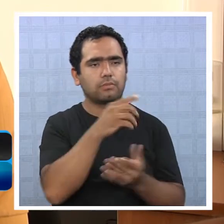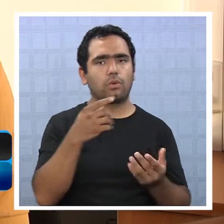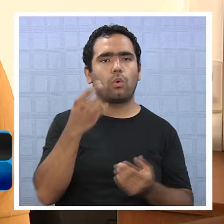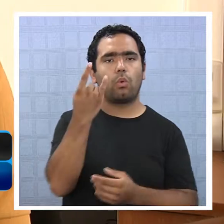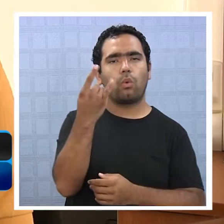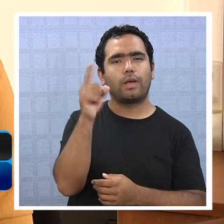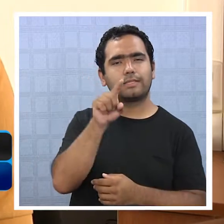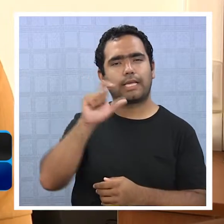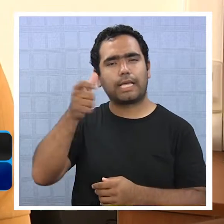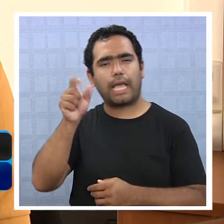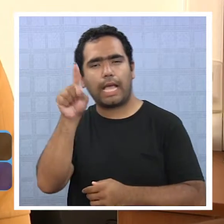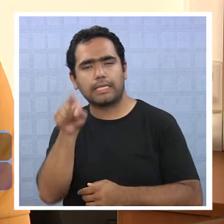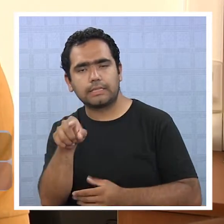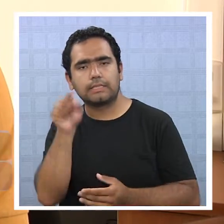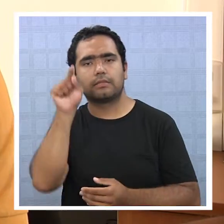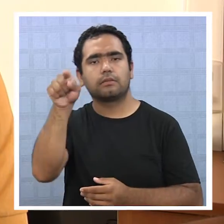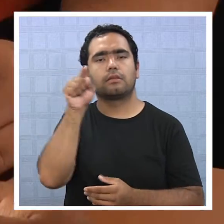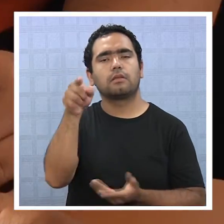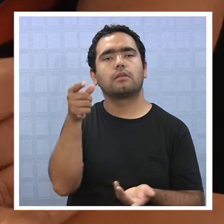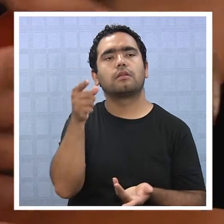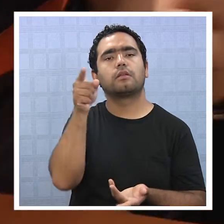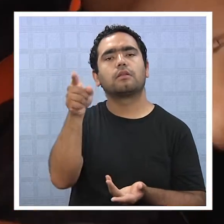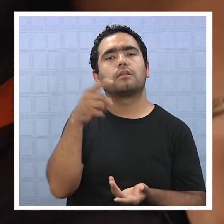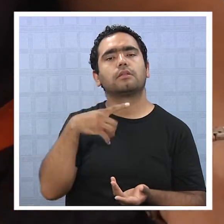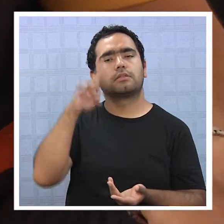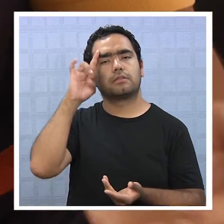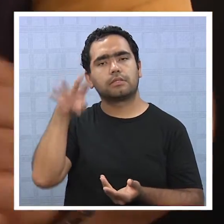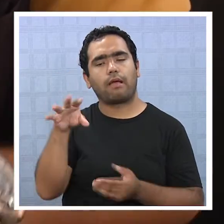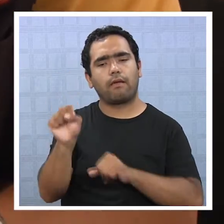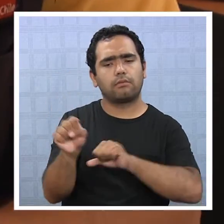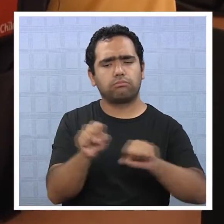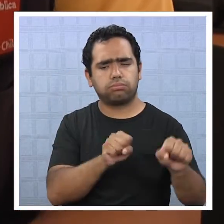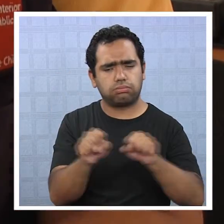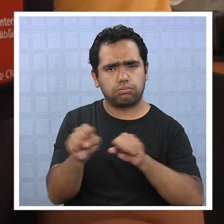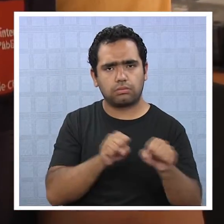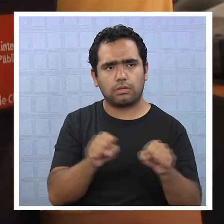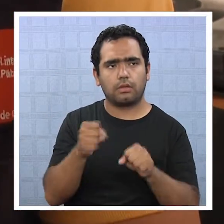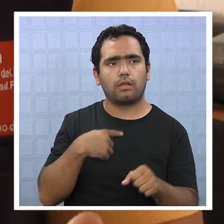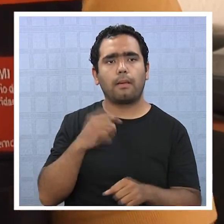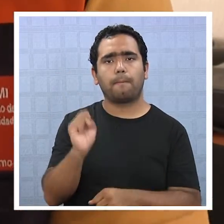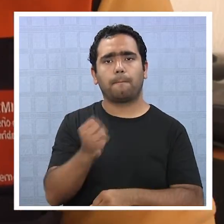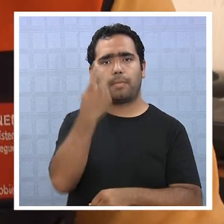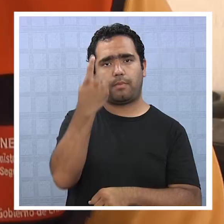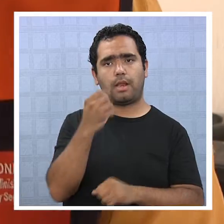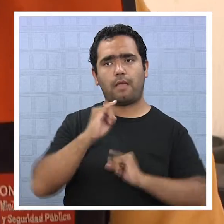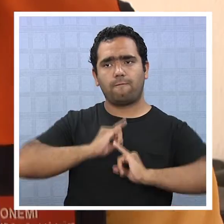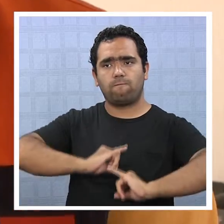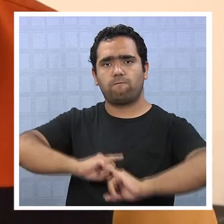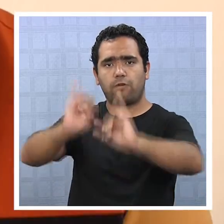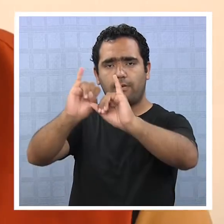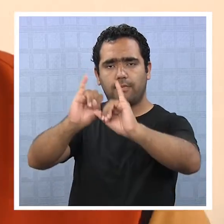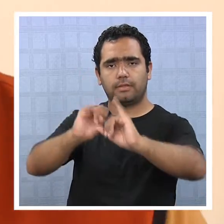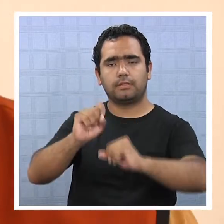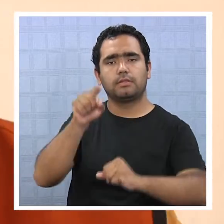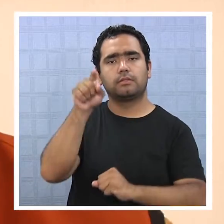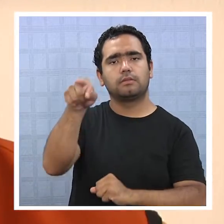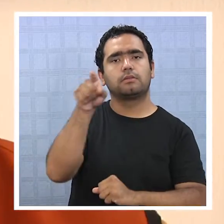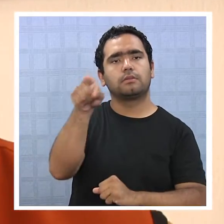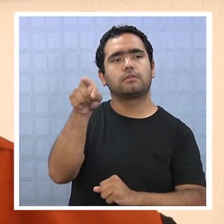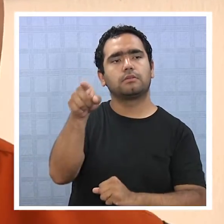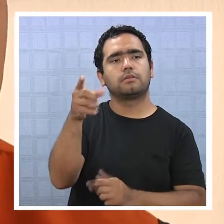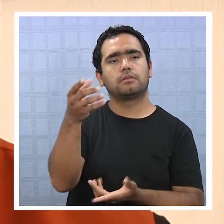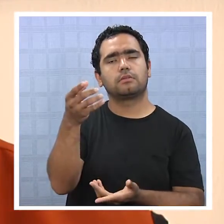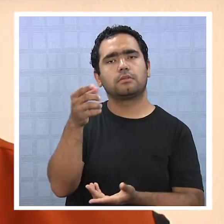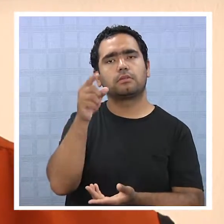Lo que hace la UCGS de Estados Unidos, por ejemplo, es tomar referencias respecto a los sismógrafos que existen, y la primera información que le llega en línea por